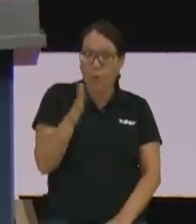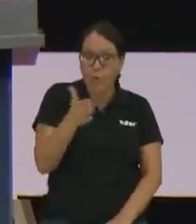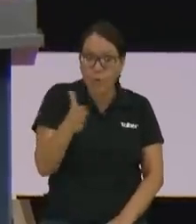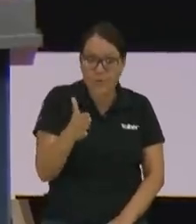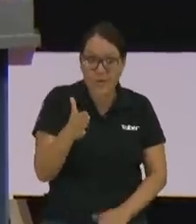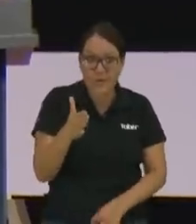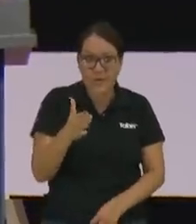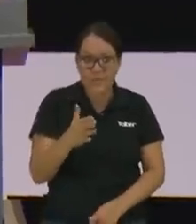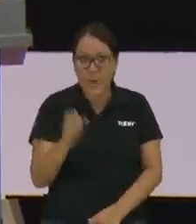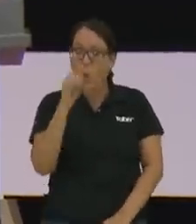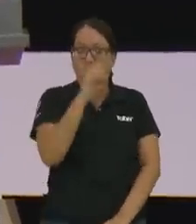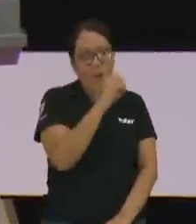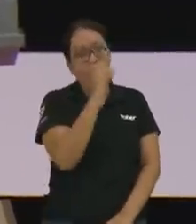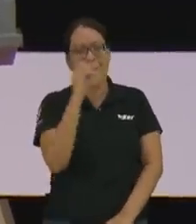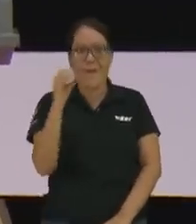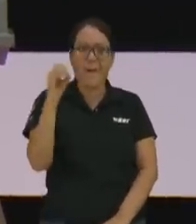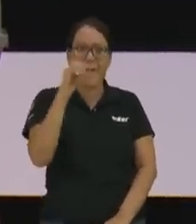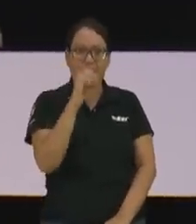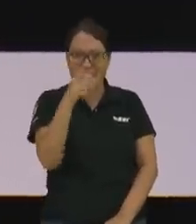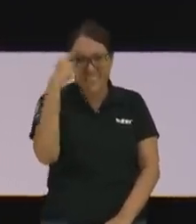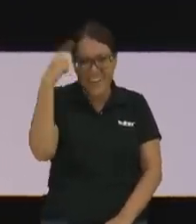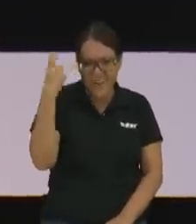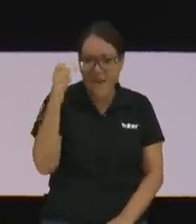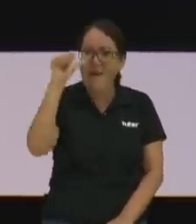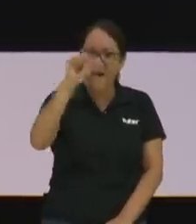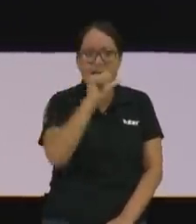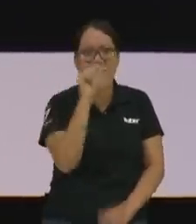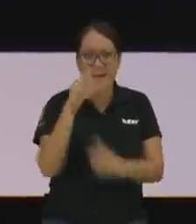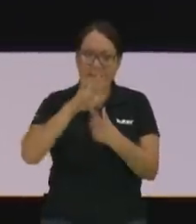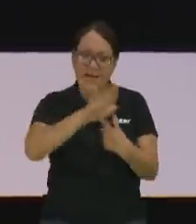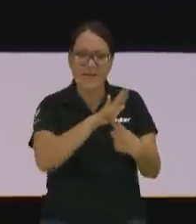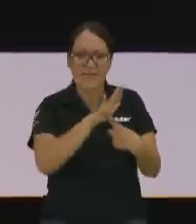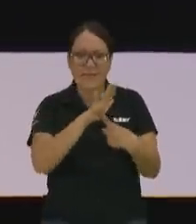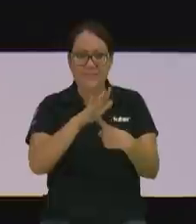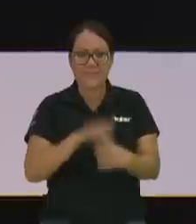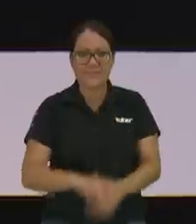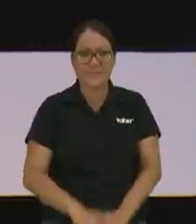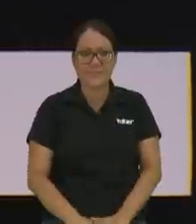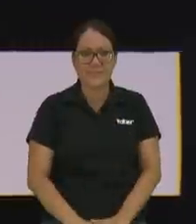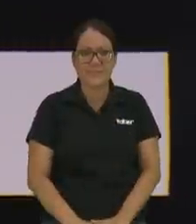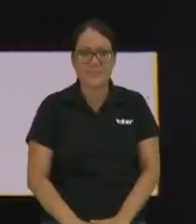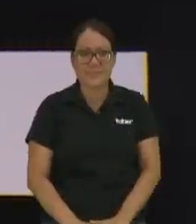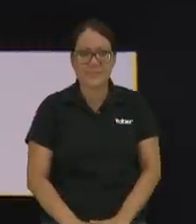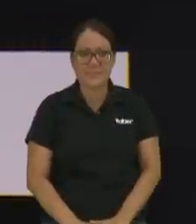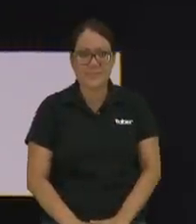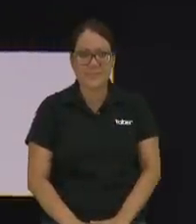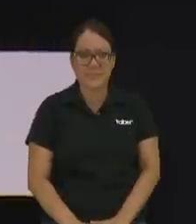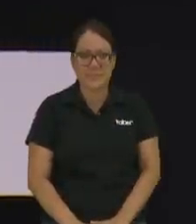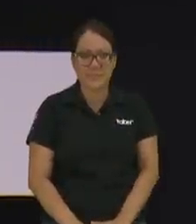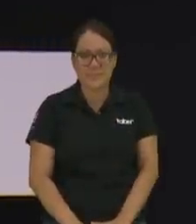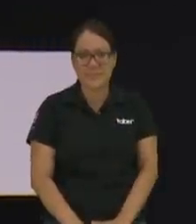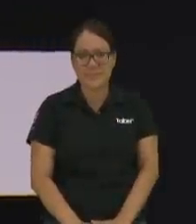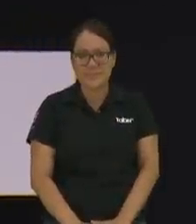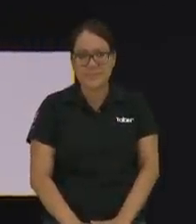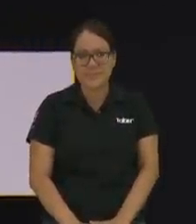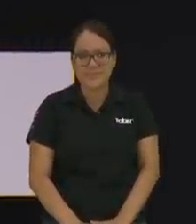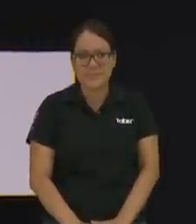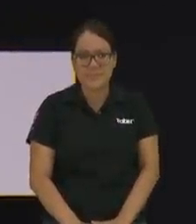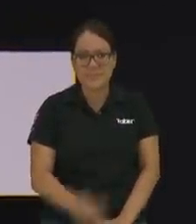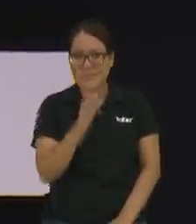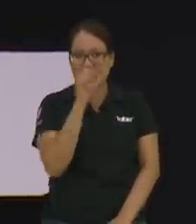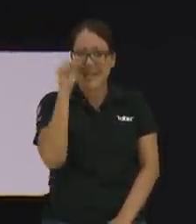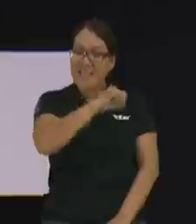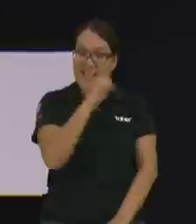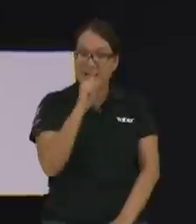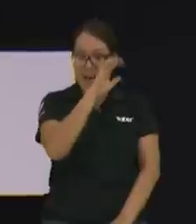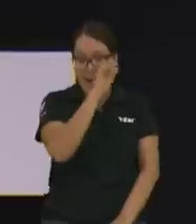Ahí viene la O, ahí viene la A, ¿se acuerdan? Ahí era A, B, C, D, E, F, G, H,